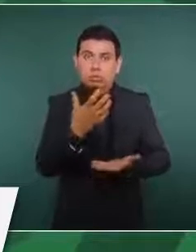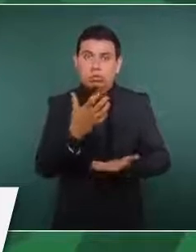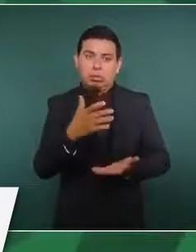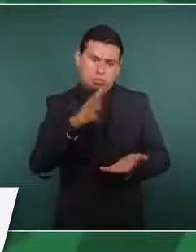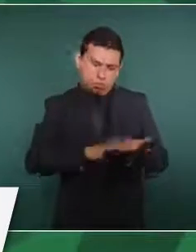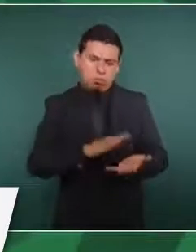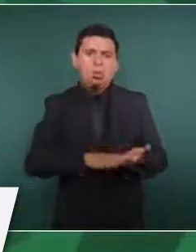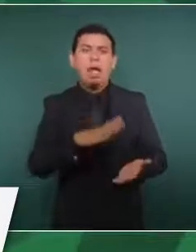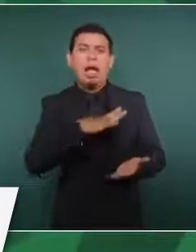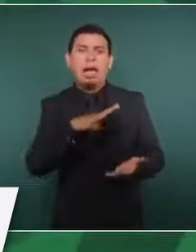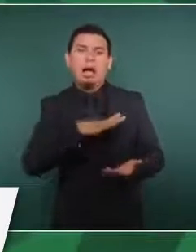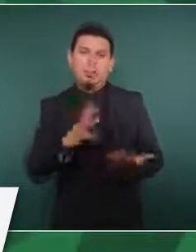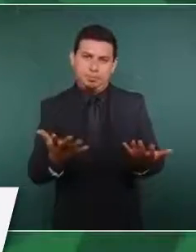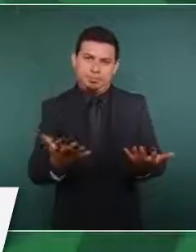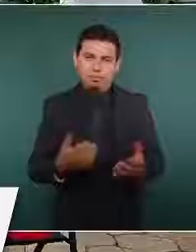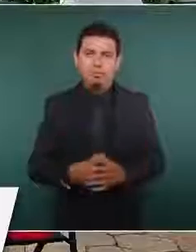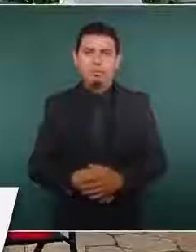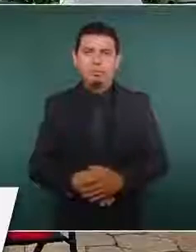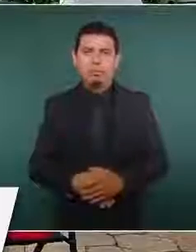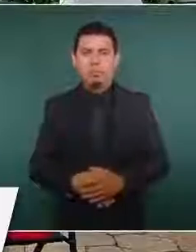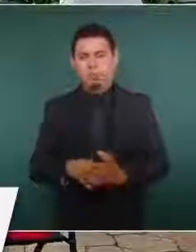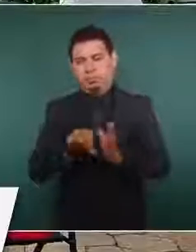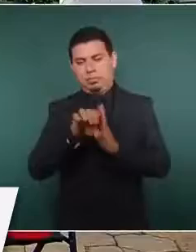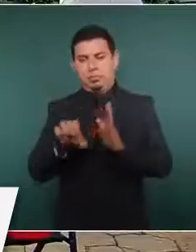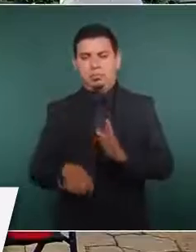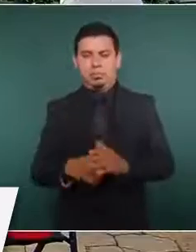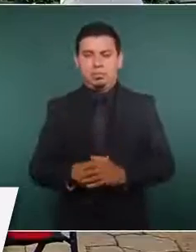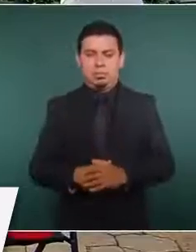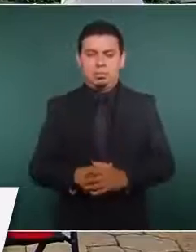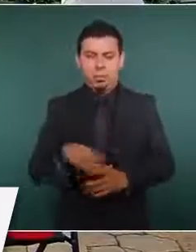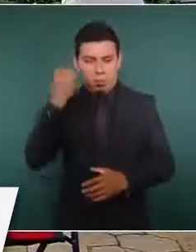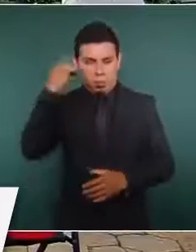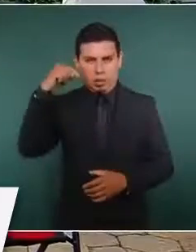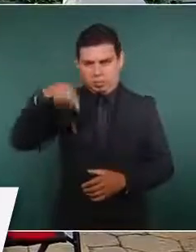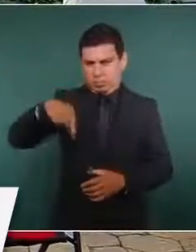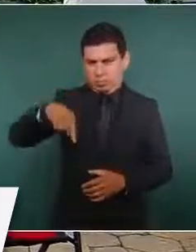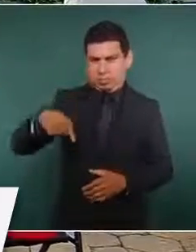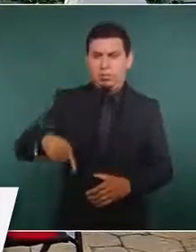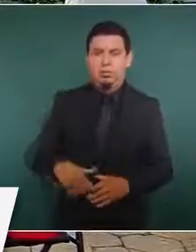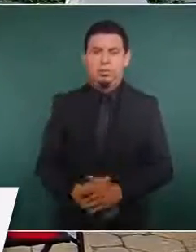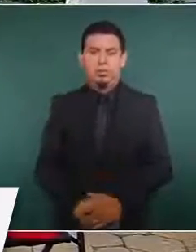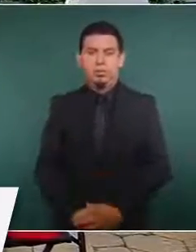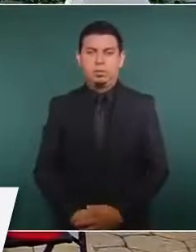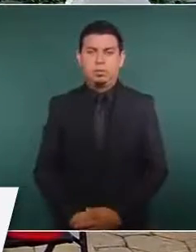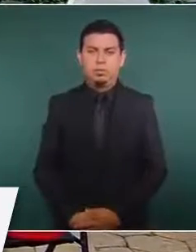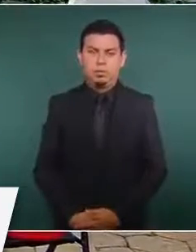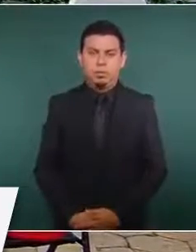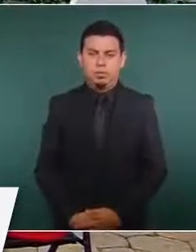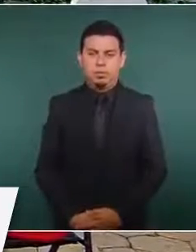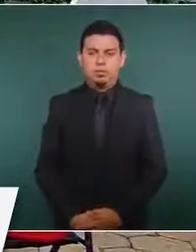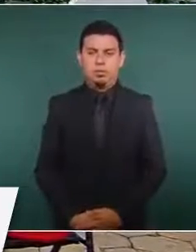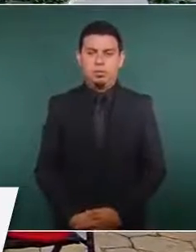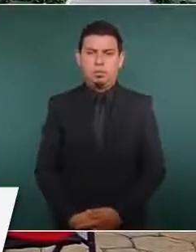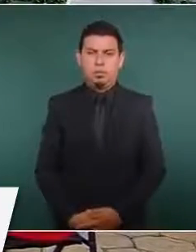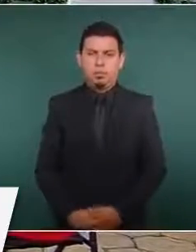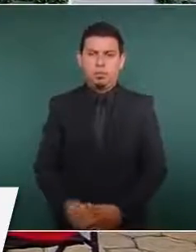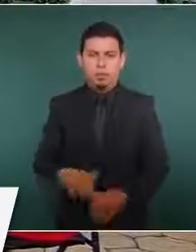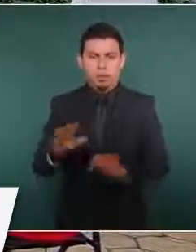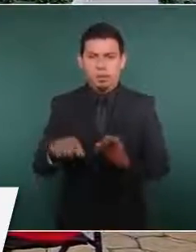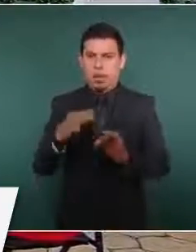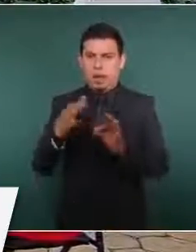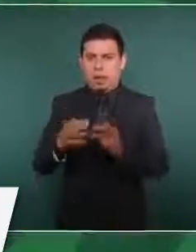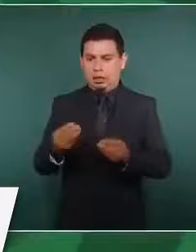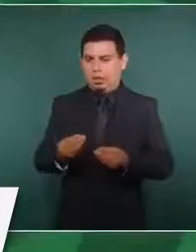fundamental. Por ejemplo, aquí en Oaxaca se acaba de terminar de